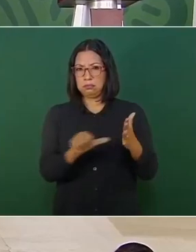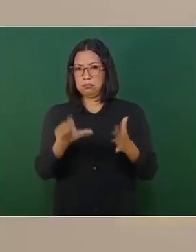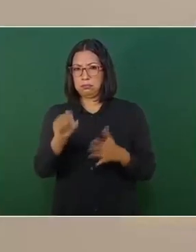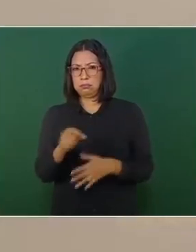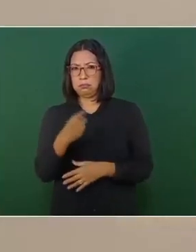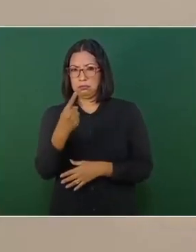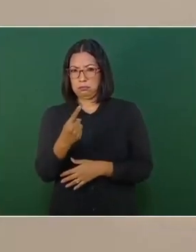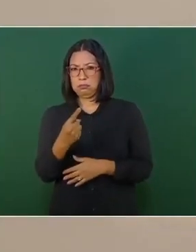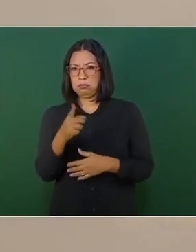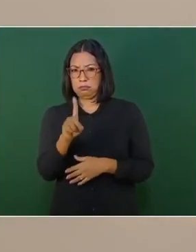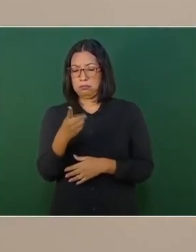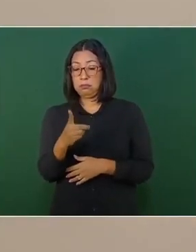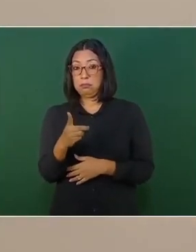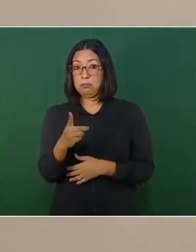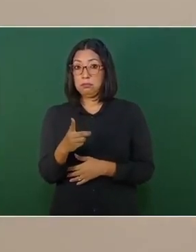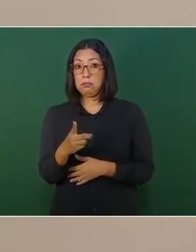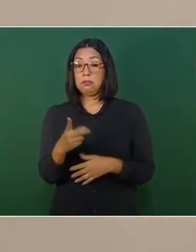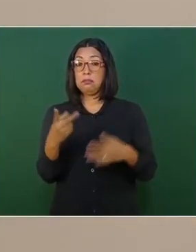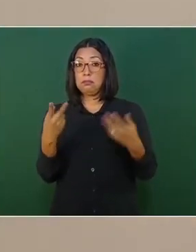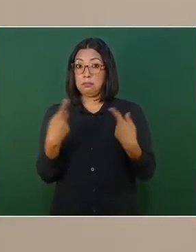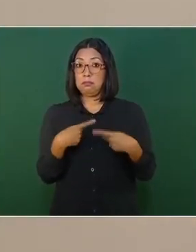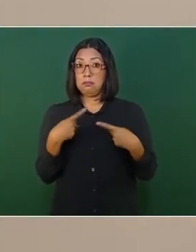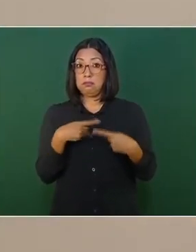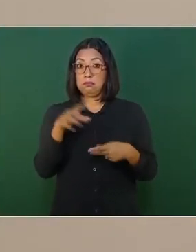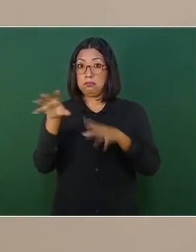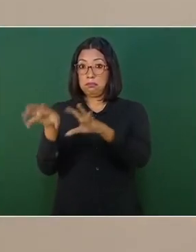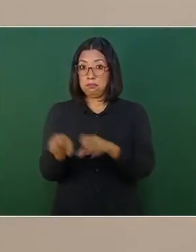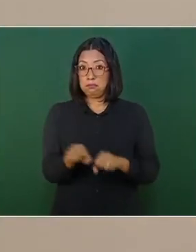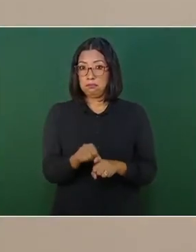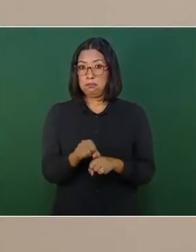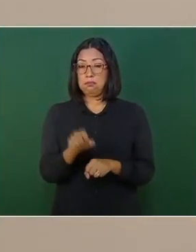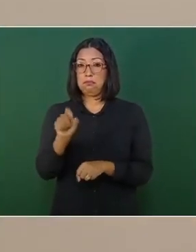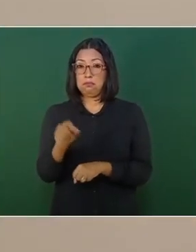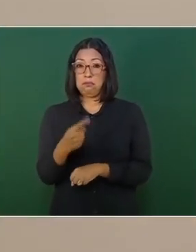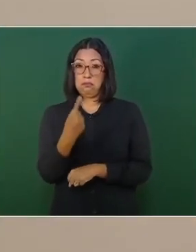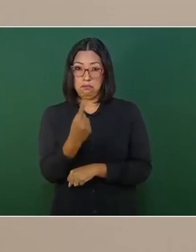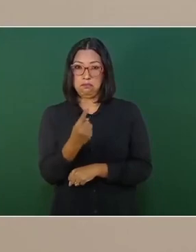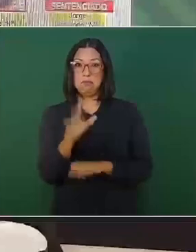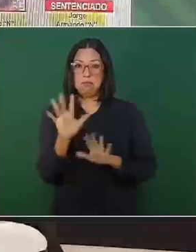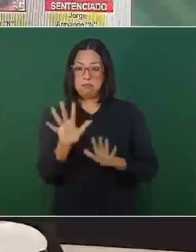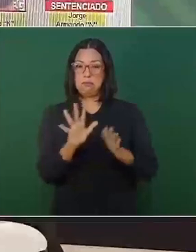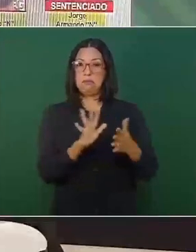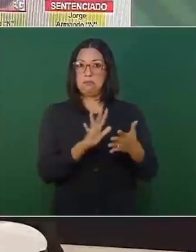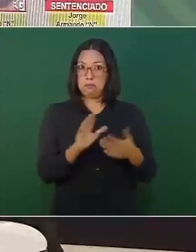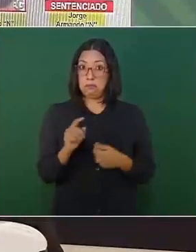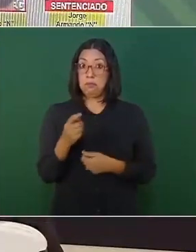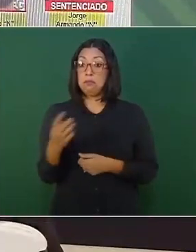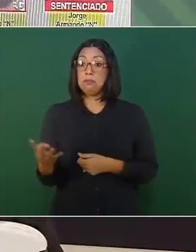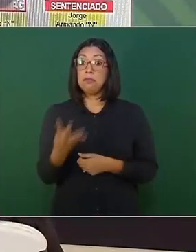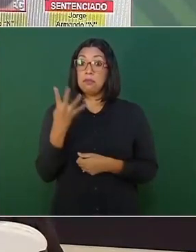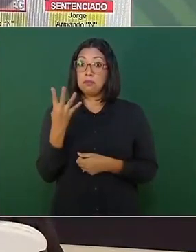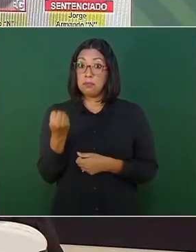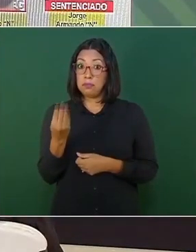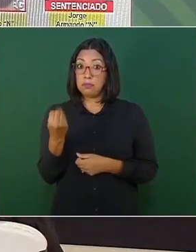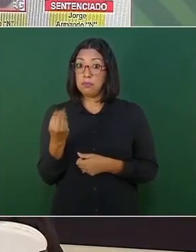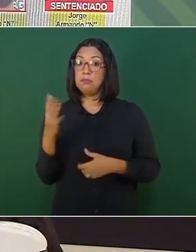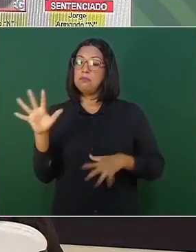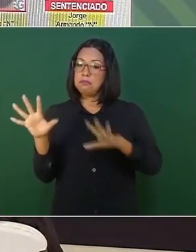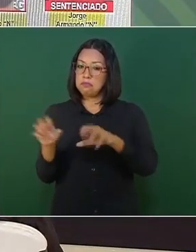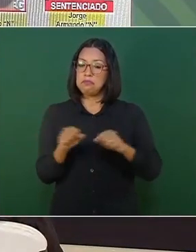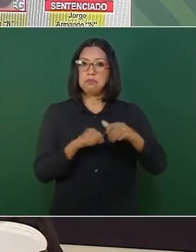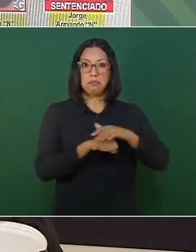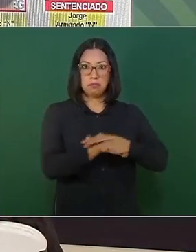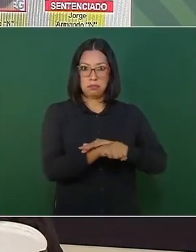detuvo a 21 presuntos feminicidas, de los cuales nueve ya fueron sentenciados en